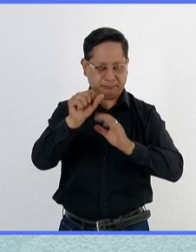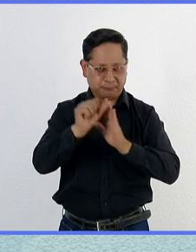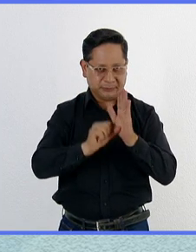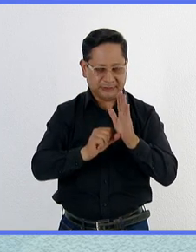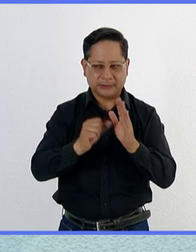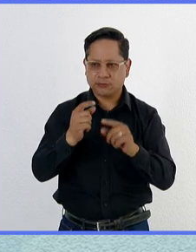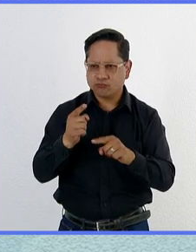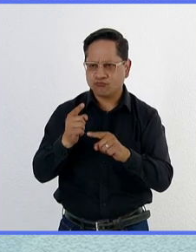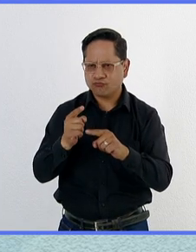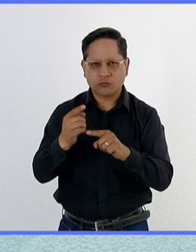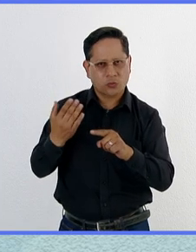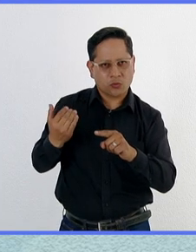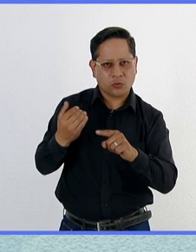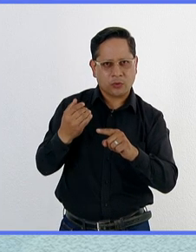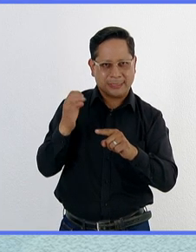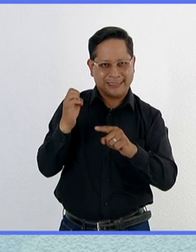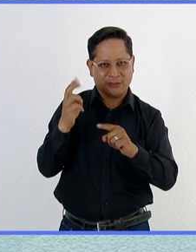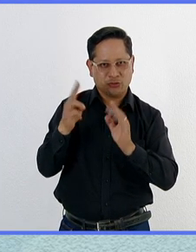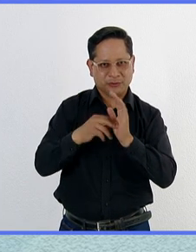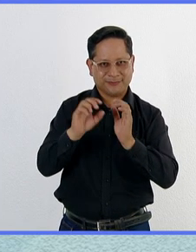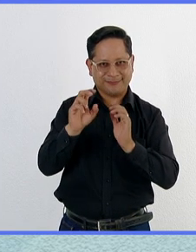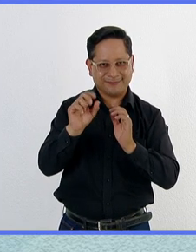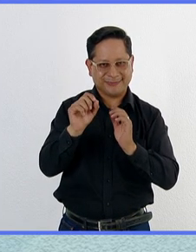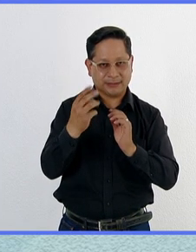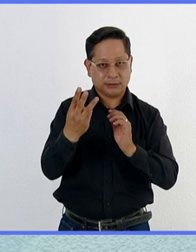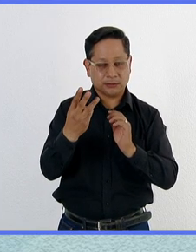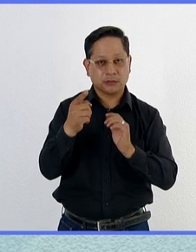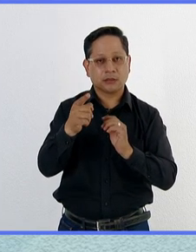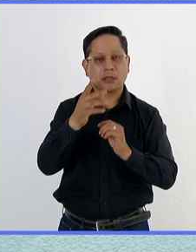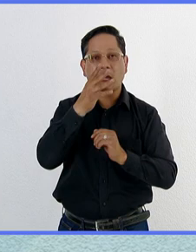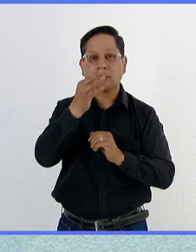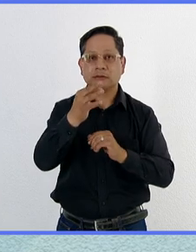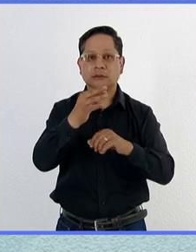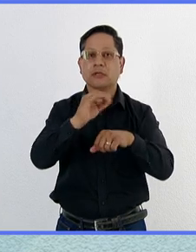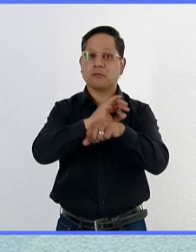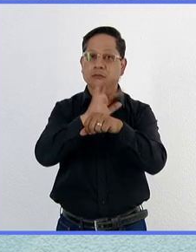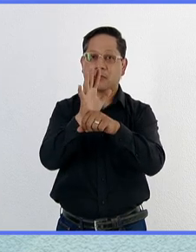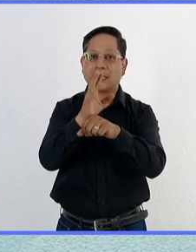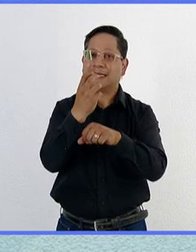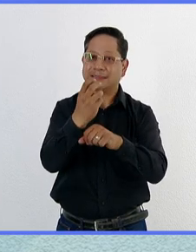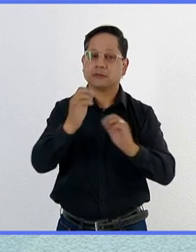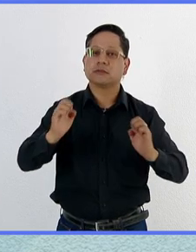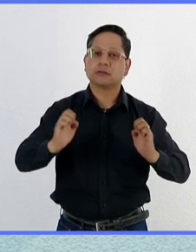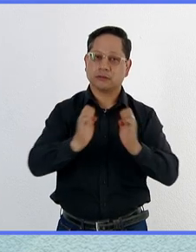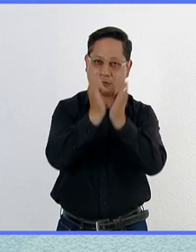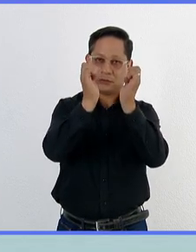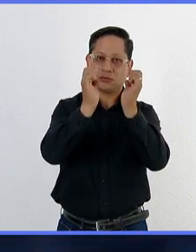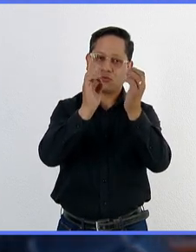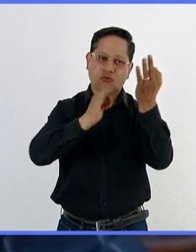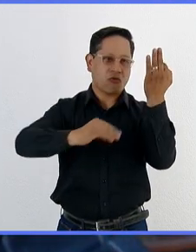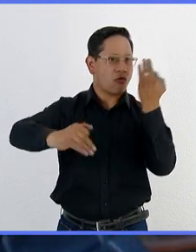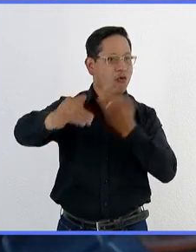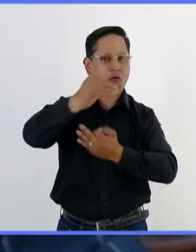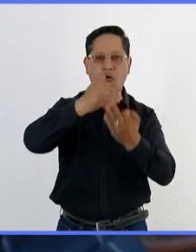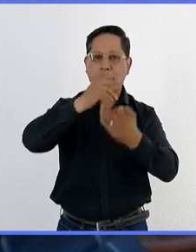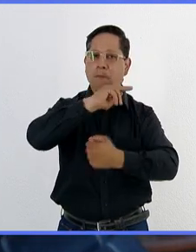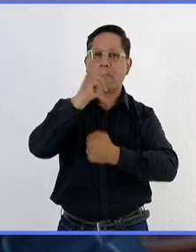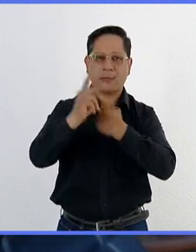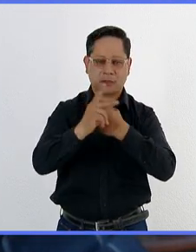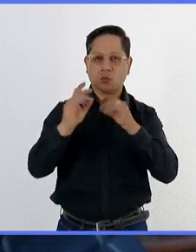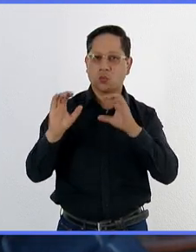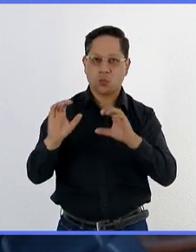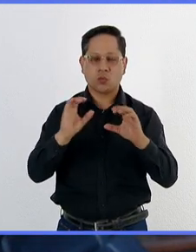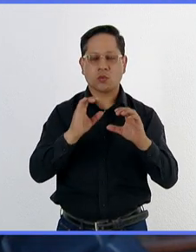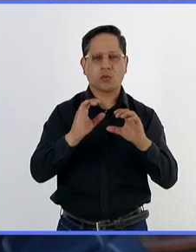reunión, en enero de 2023, se decidió que la COVID sigue siendo una emergencia mundial. Esto es